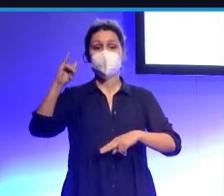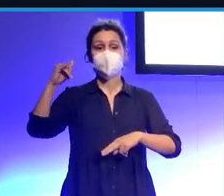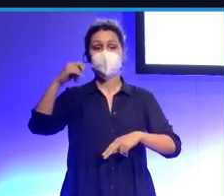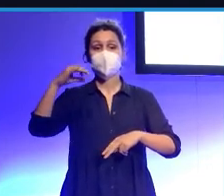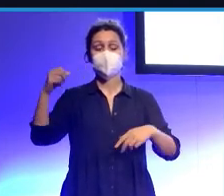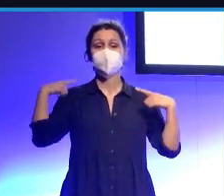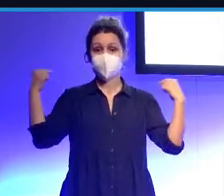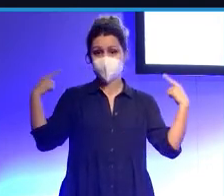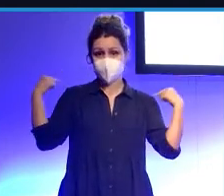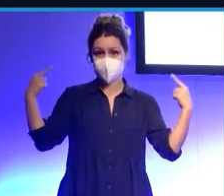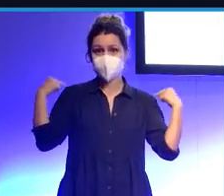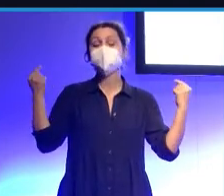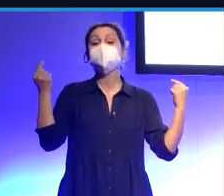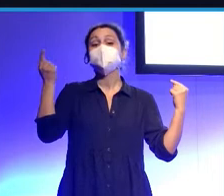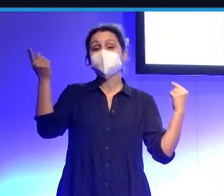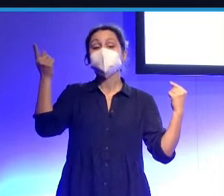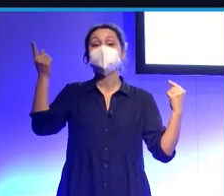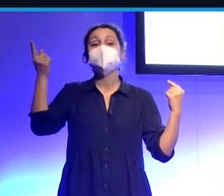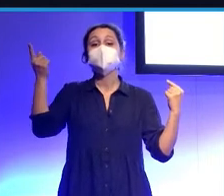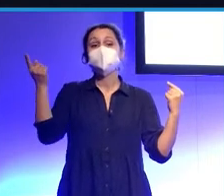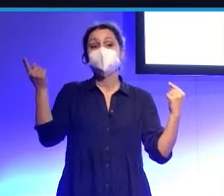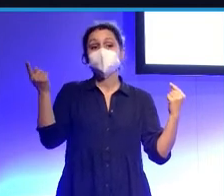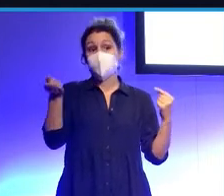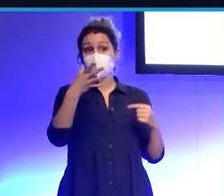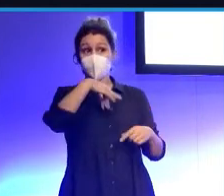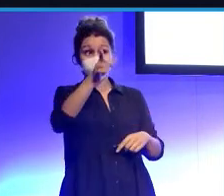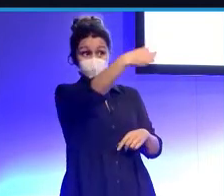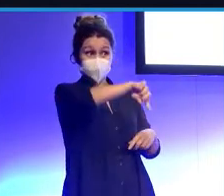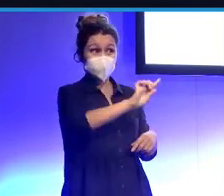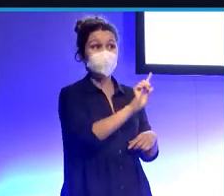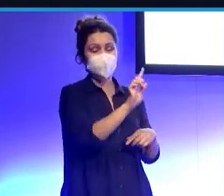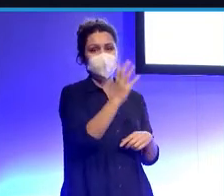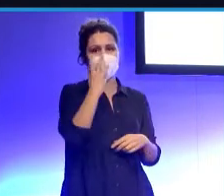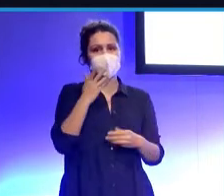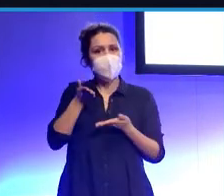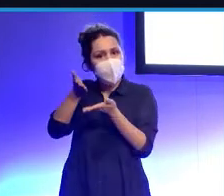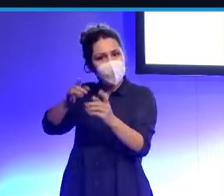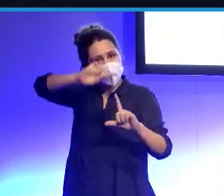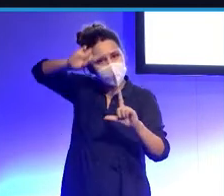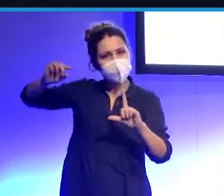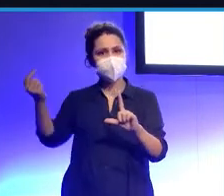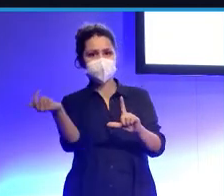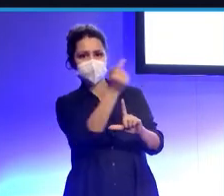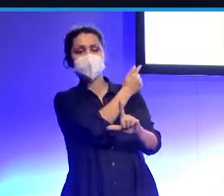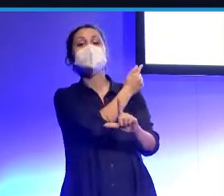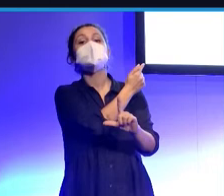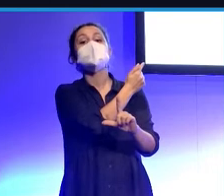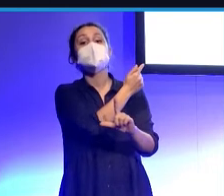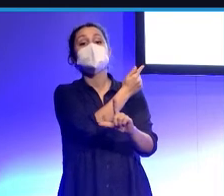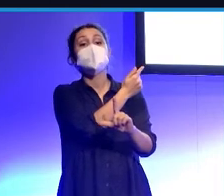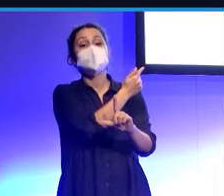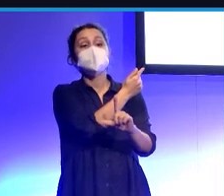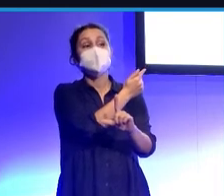Y, bueno, seguramente muchos de vosotros seáis familiares con este tipo de gráfica. Bueno, la gráfica que nosotros llamamos de radar,